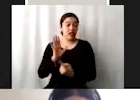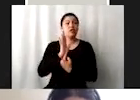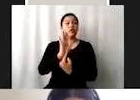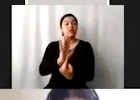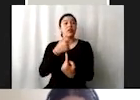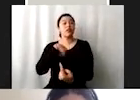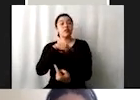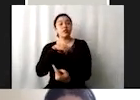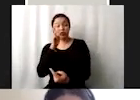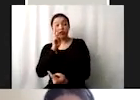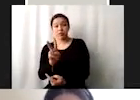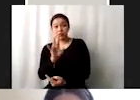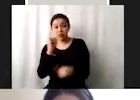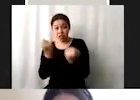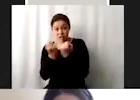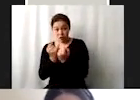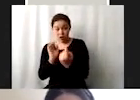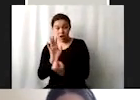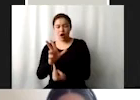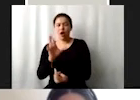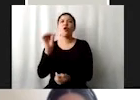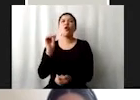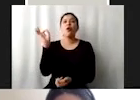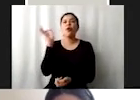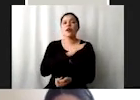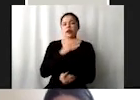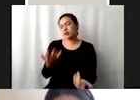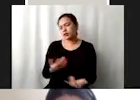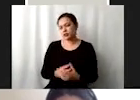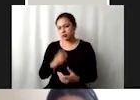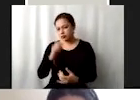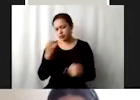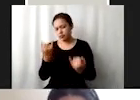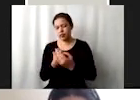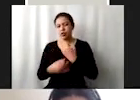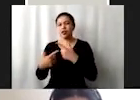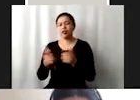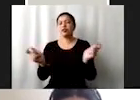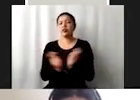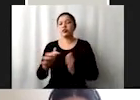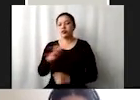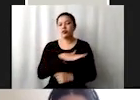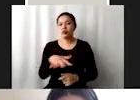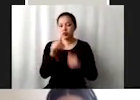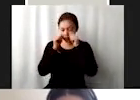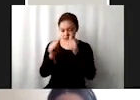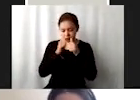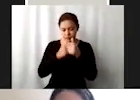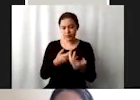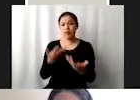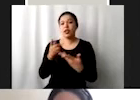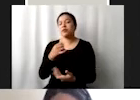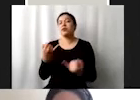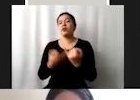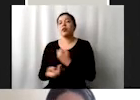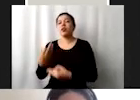estamos viendo. Y acá pues evidentemente es llegarle a todos los grupos poblacionales de todas las edades y la pobreza en todas